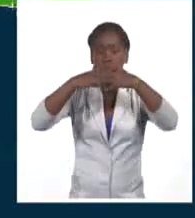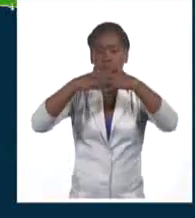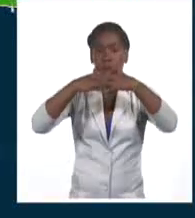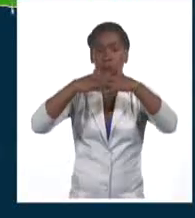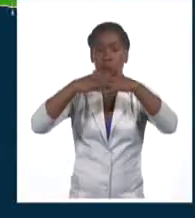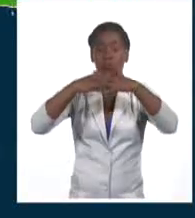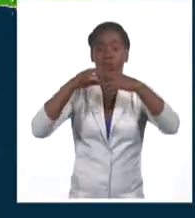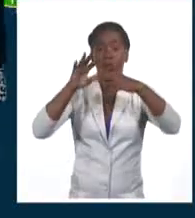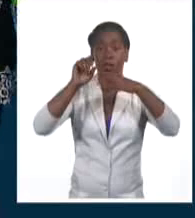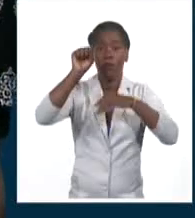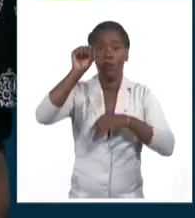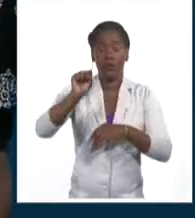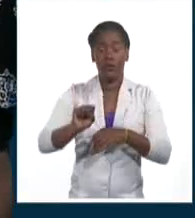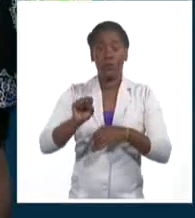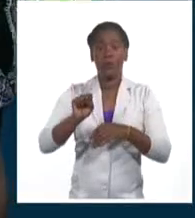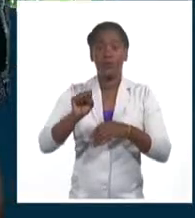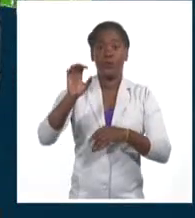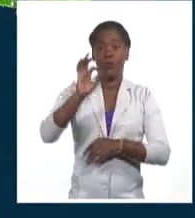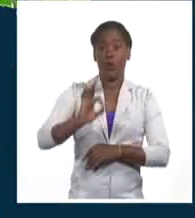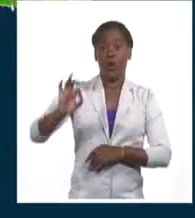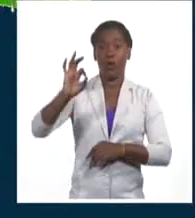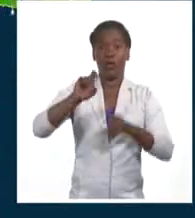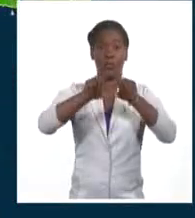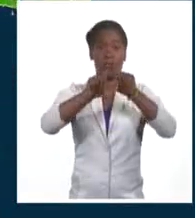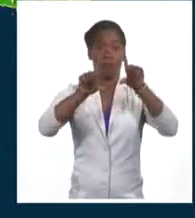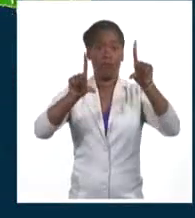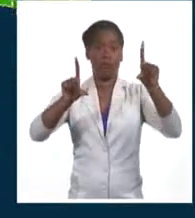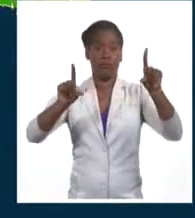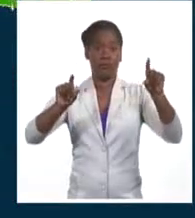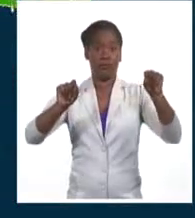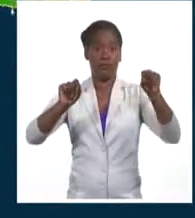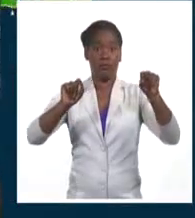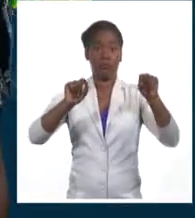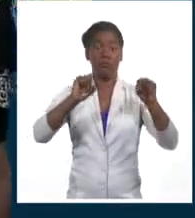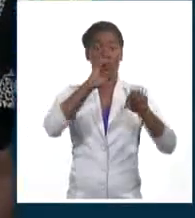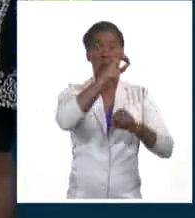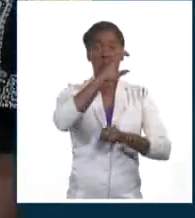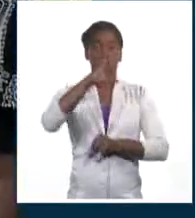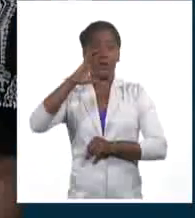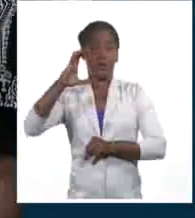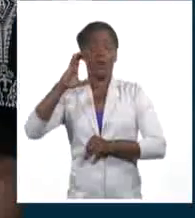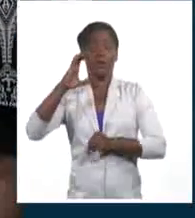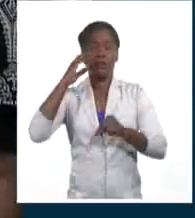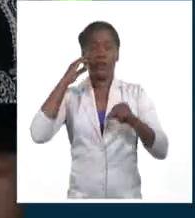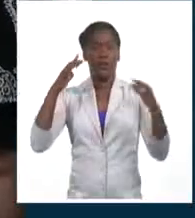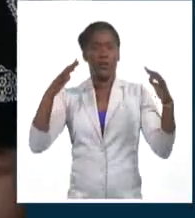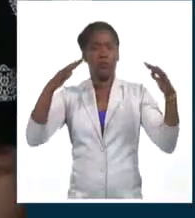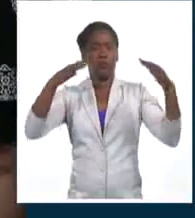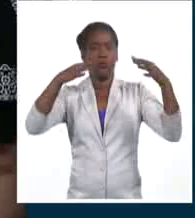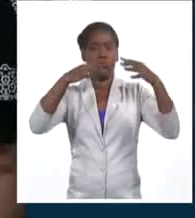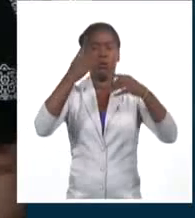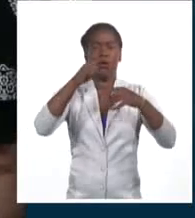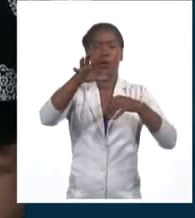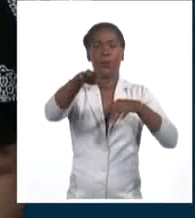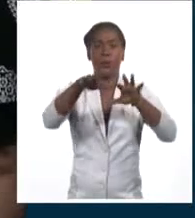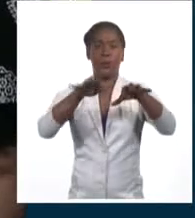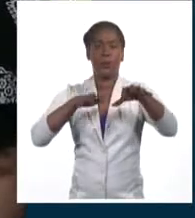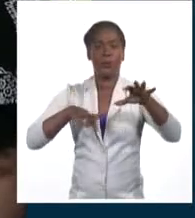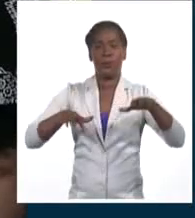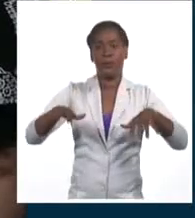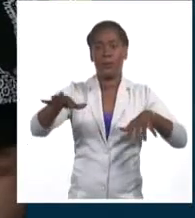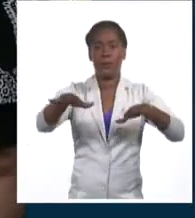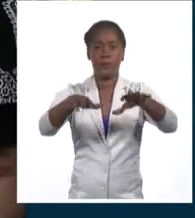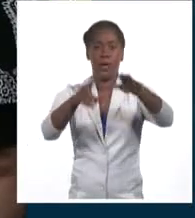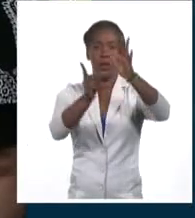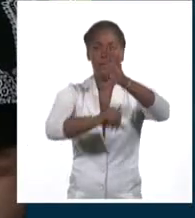oriente del país y hacia zonas del interior y sur también de la parte occidental y central con algunos chubascos, lluvias y